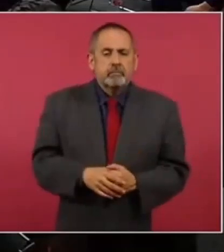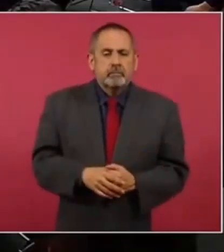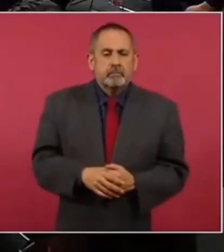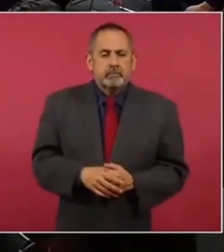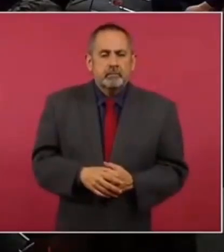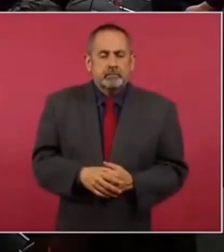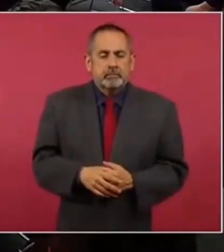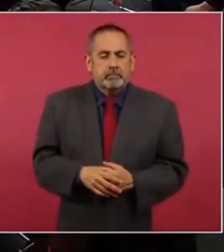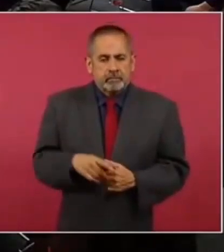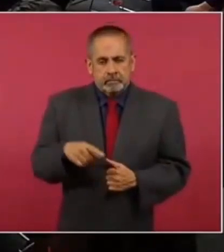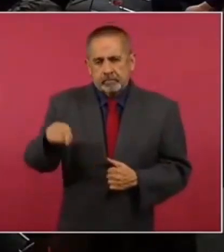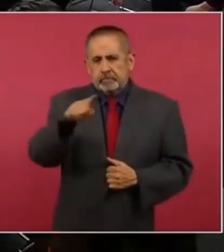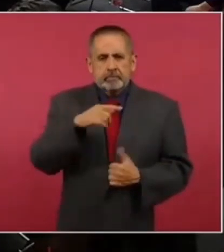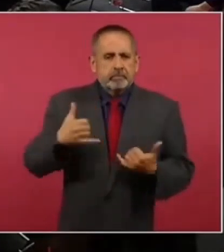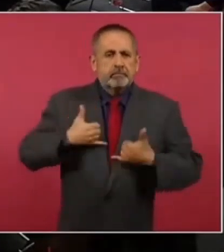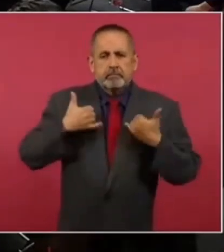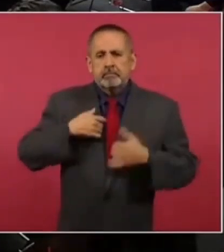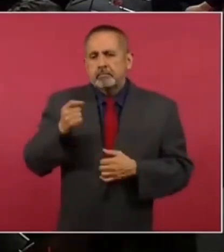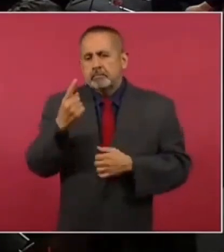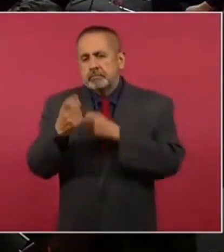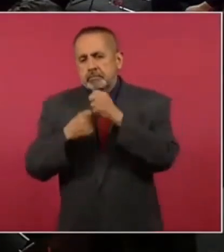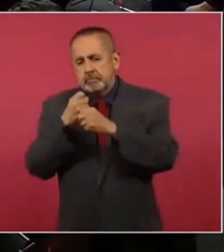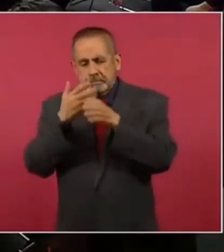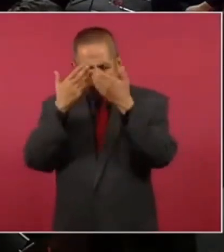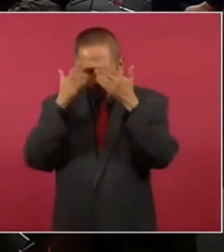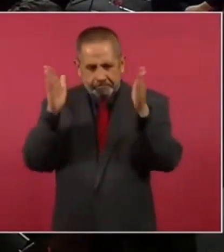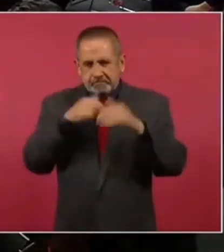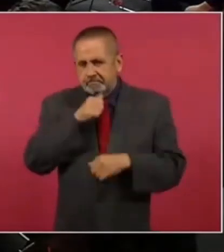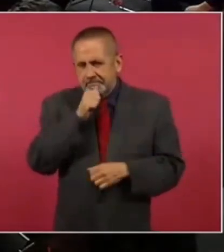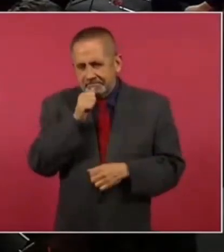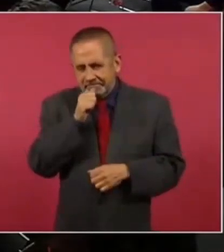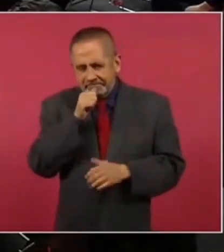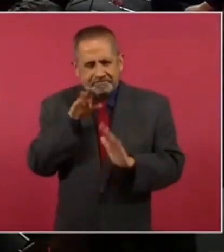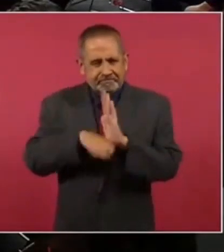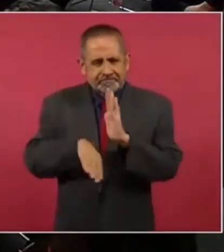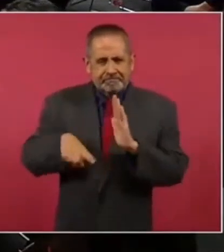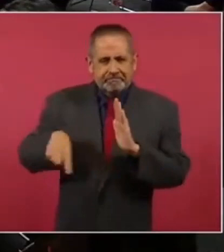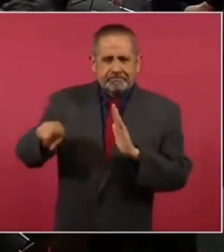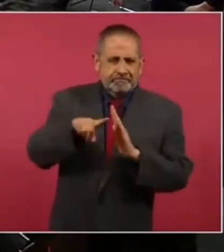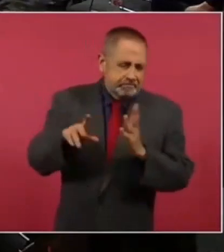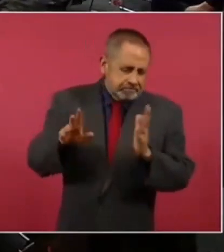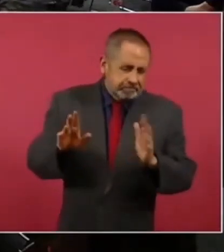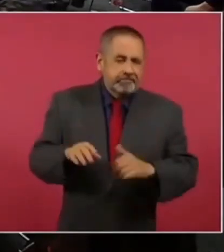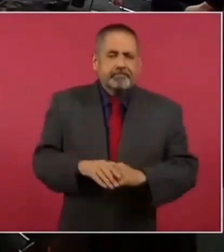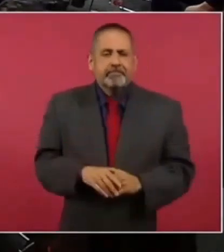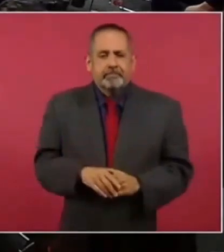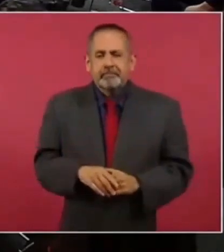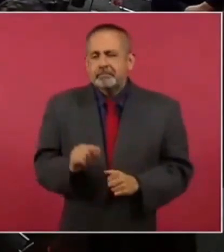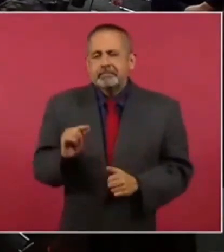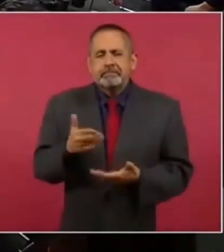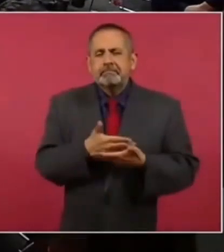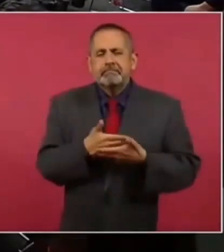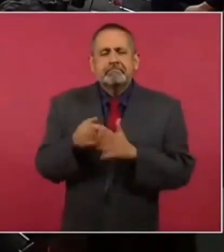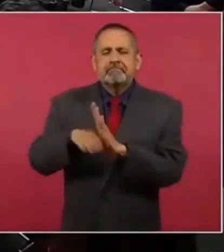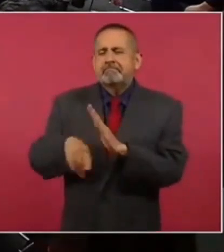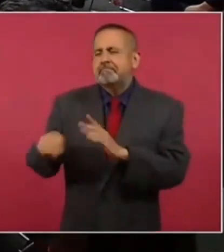los que tienen 21 años estaban recién nacidos,